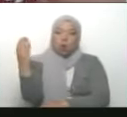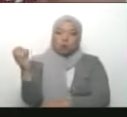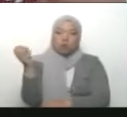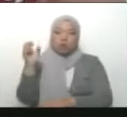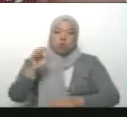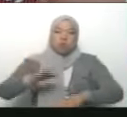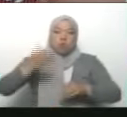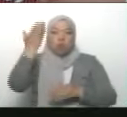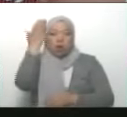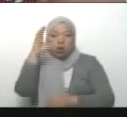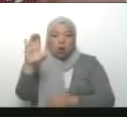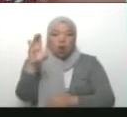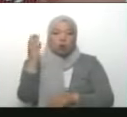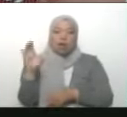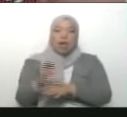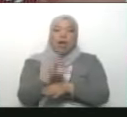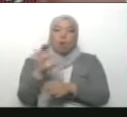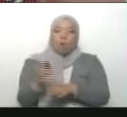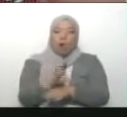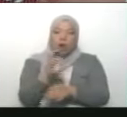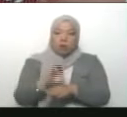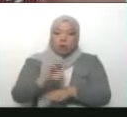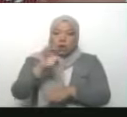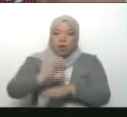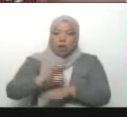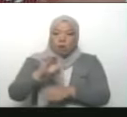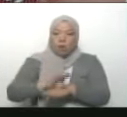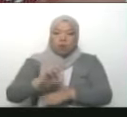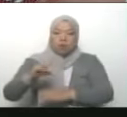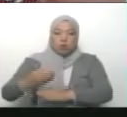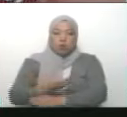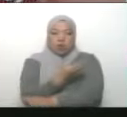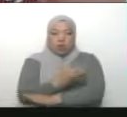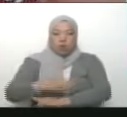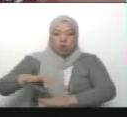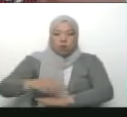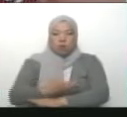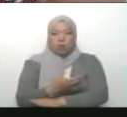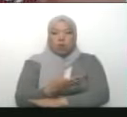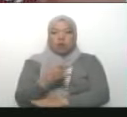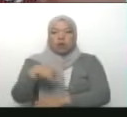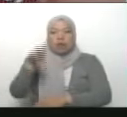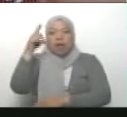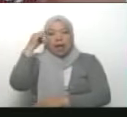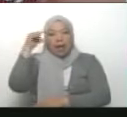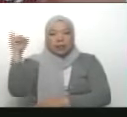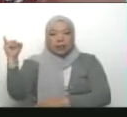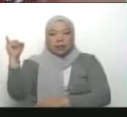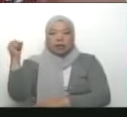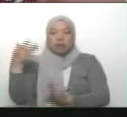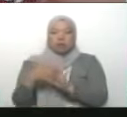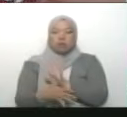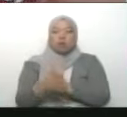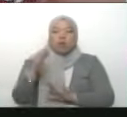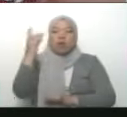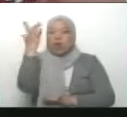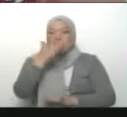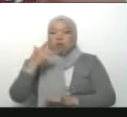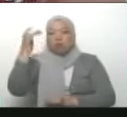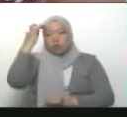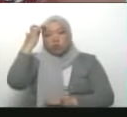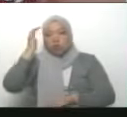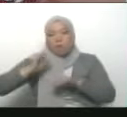el Congo, Ecuador, Ghana, Guinea-Bissau, Guinea Ecuatorial, Haití, Kenia, Mozambique,